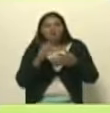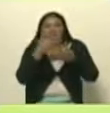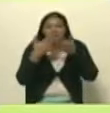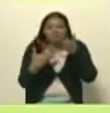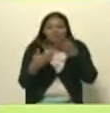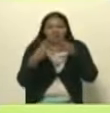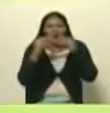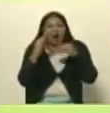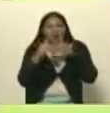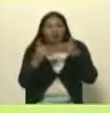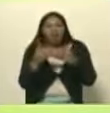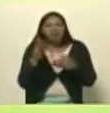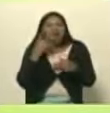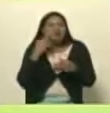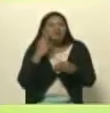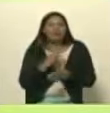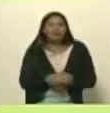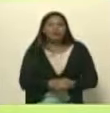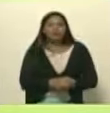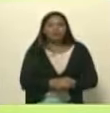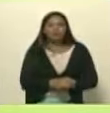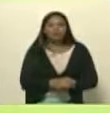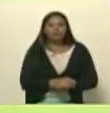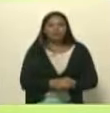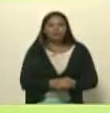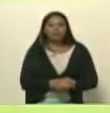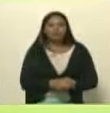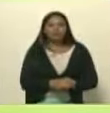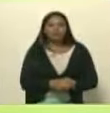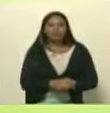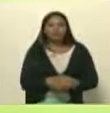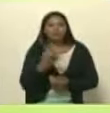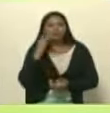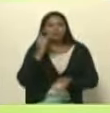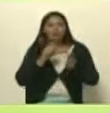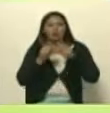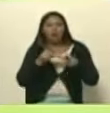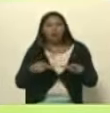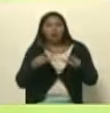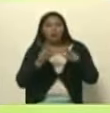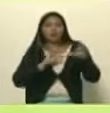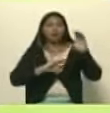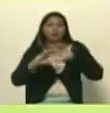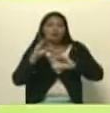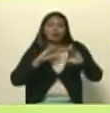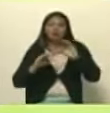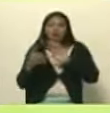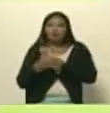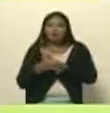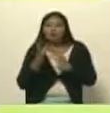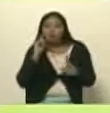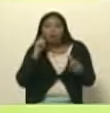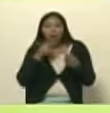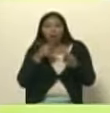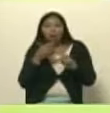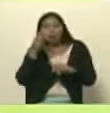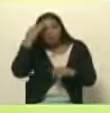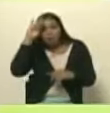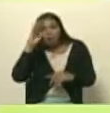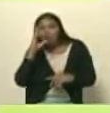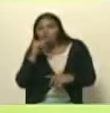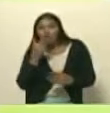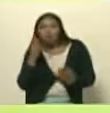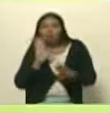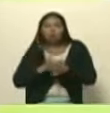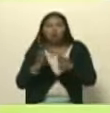de hecho por ejemplo hay espacios de comunicación que no llegan a cuba porque